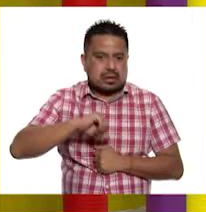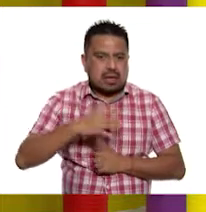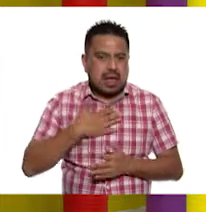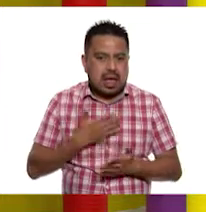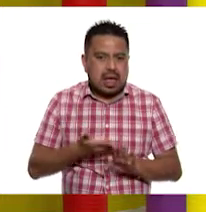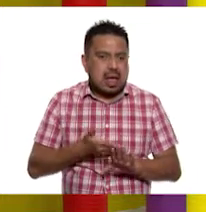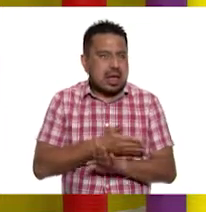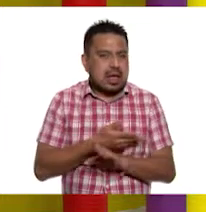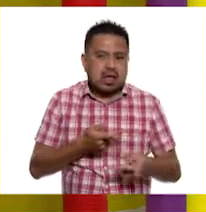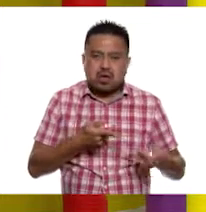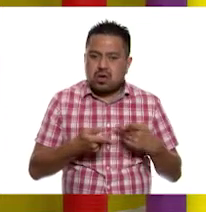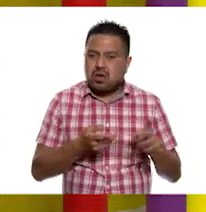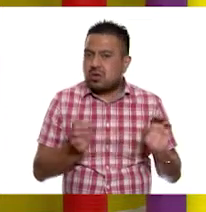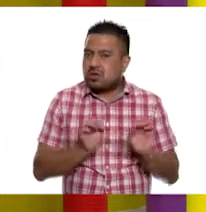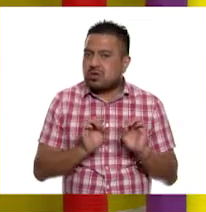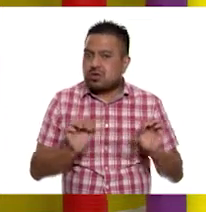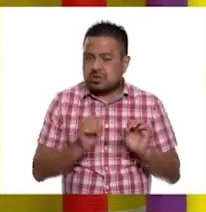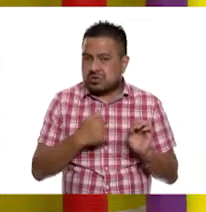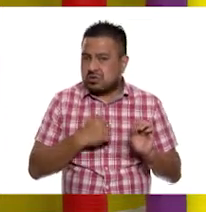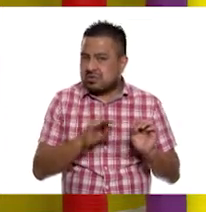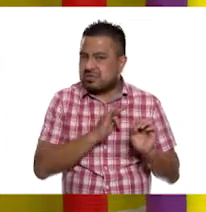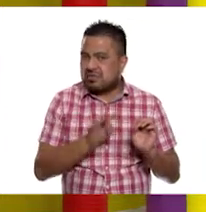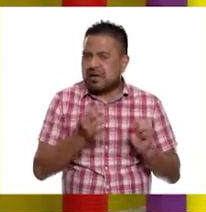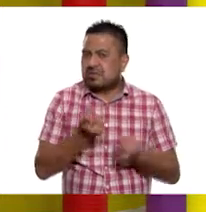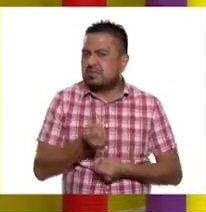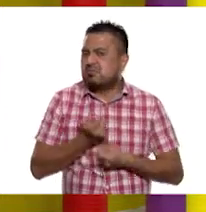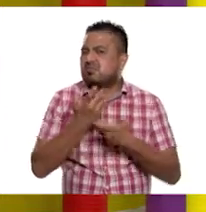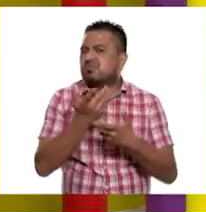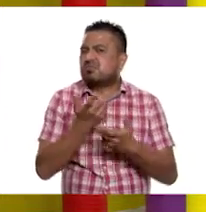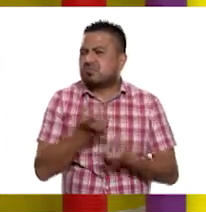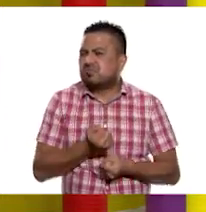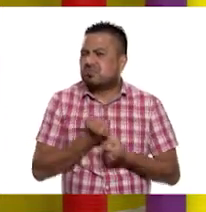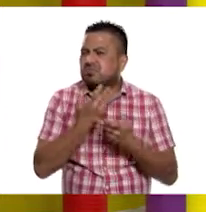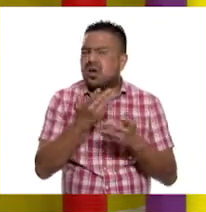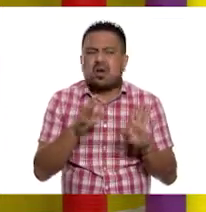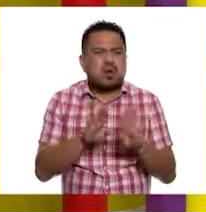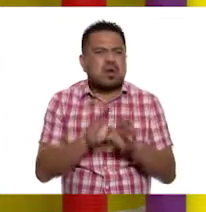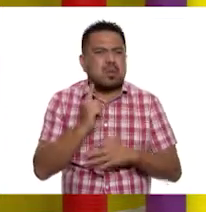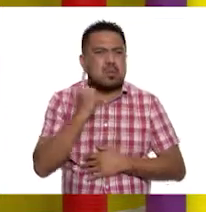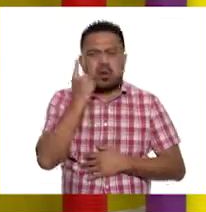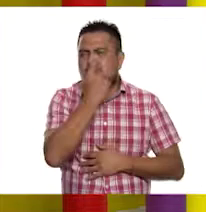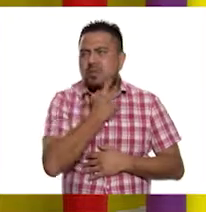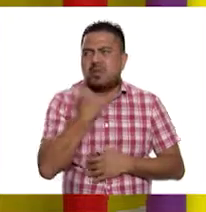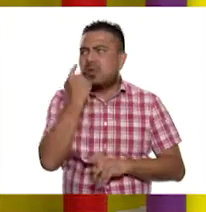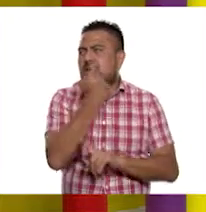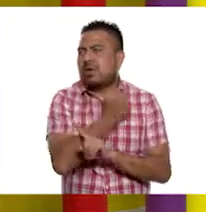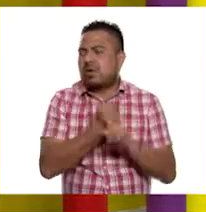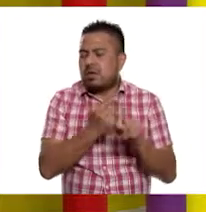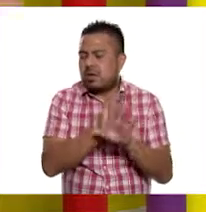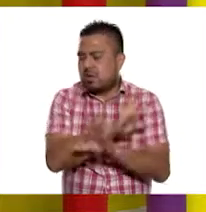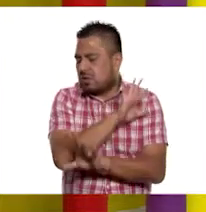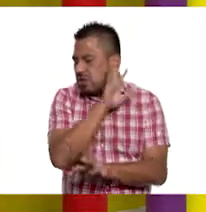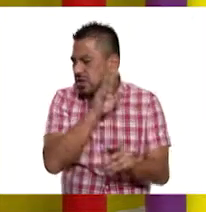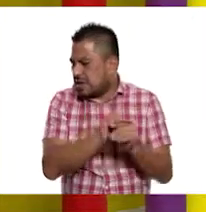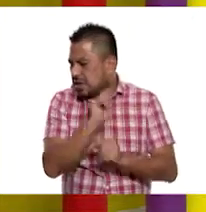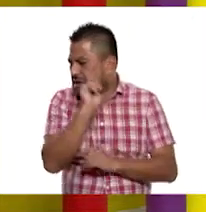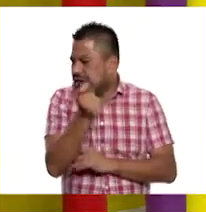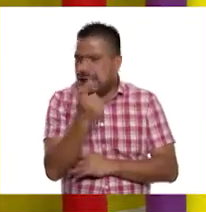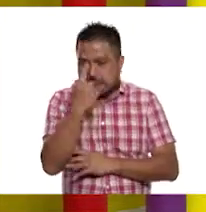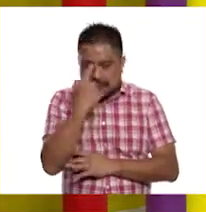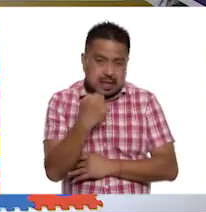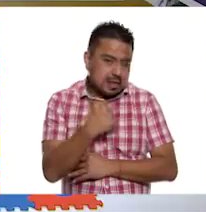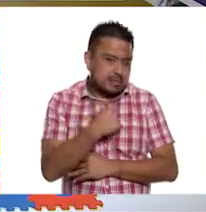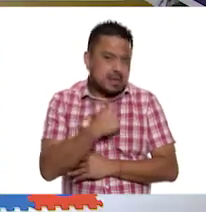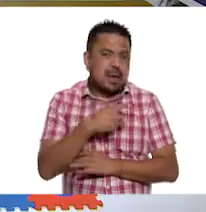preparado y podría darles un discurso como de una hora y media de todo lo que ha significado para mí.